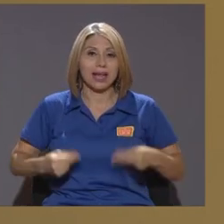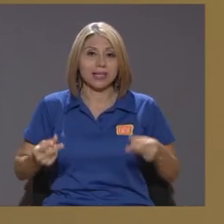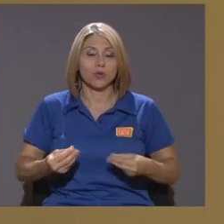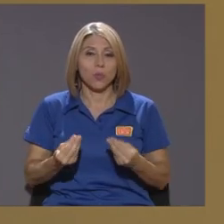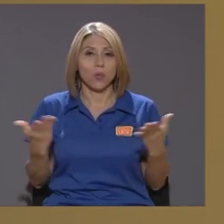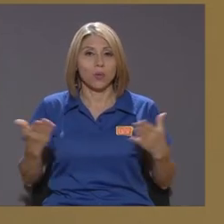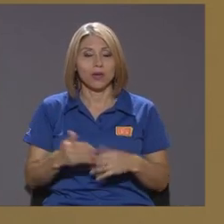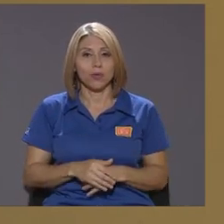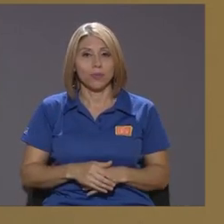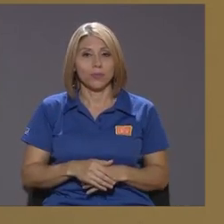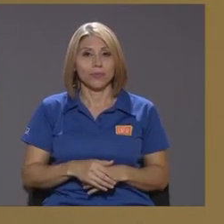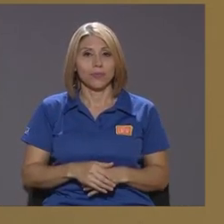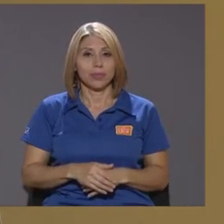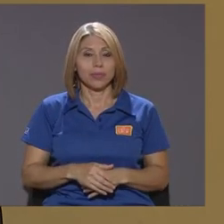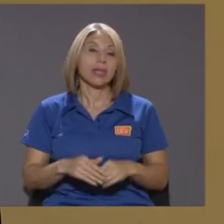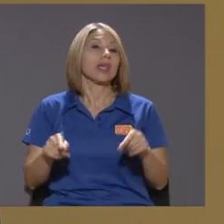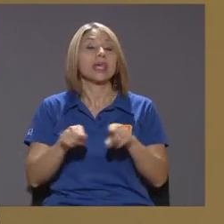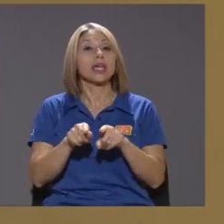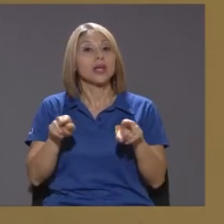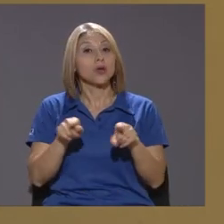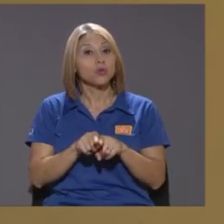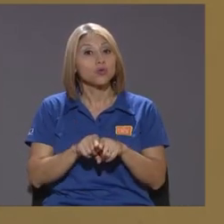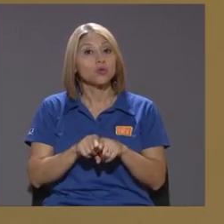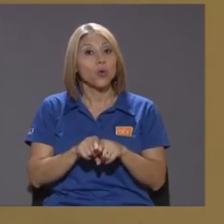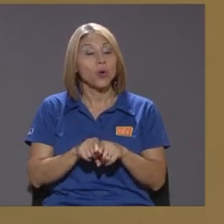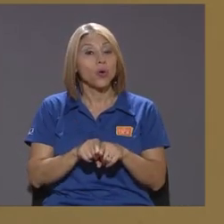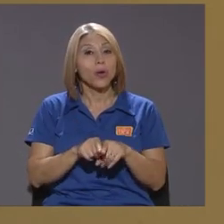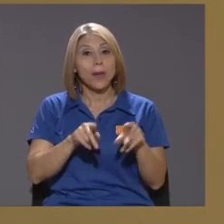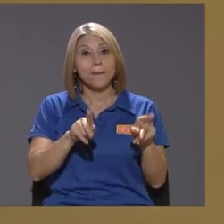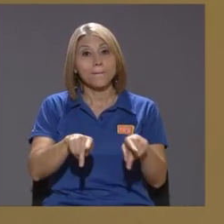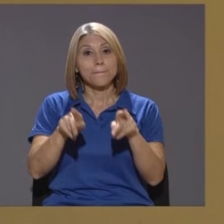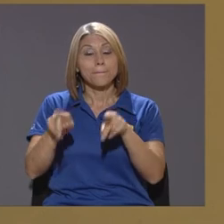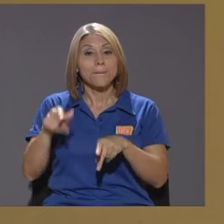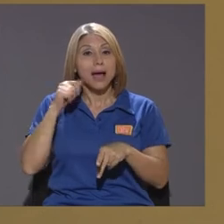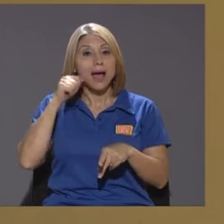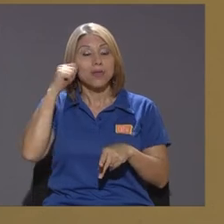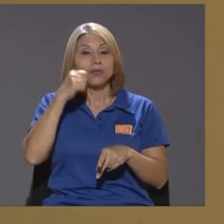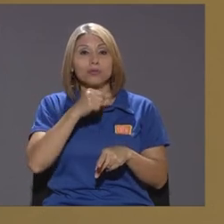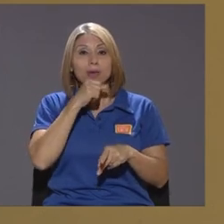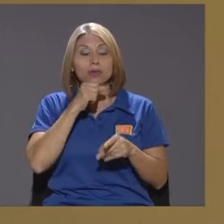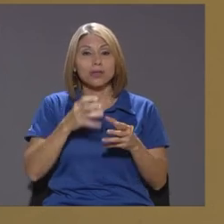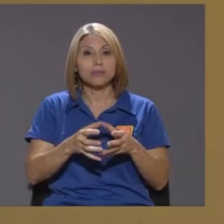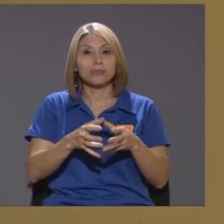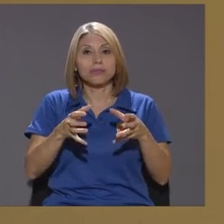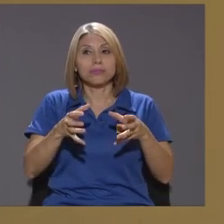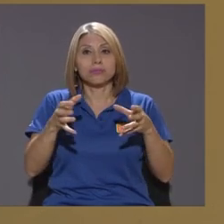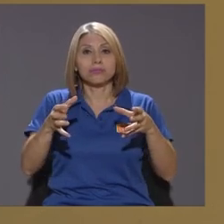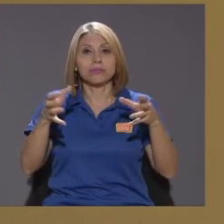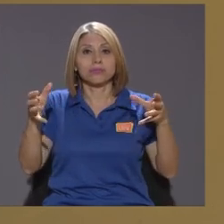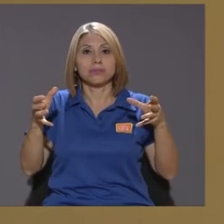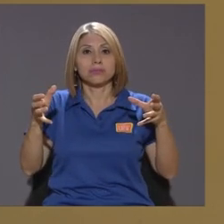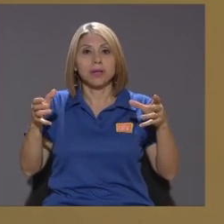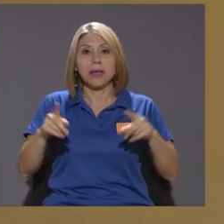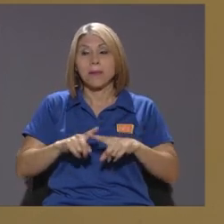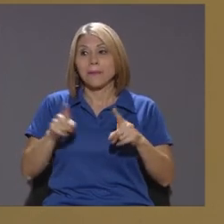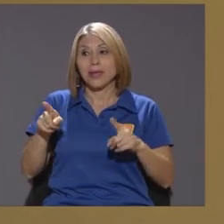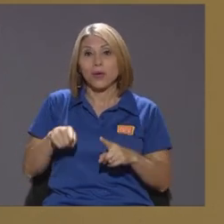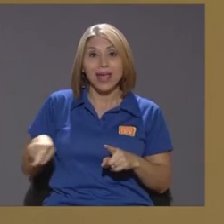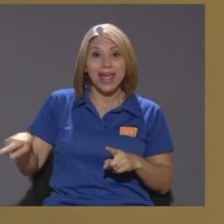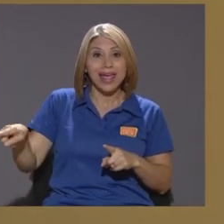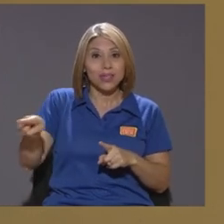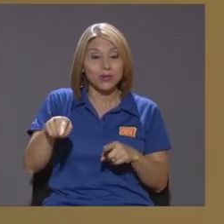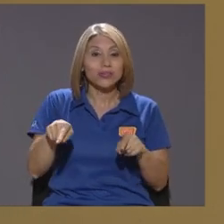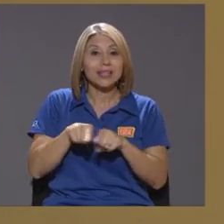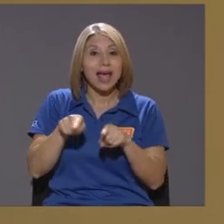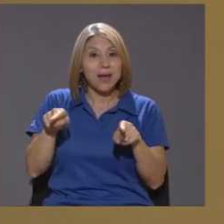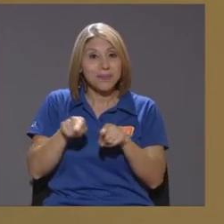incluso creciendo tan rápidamente la población de adultos mayores ellos van a determinar elecciones pronto o sea